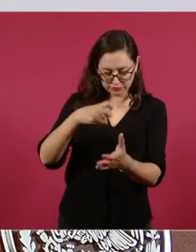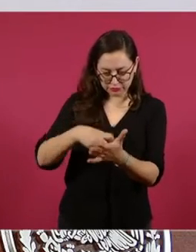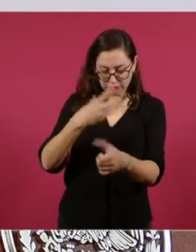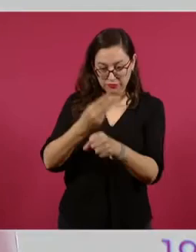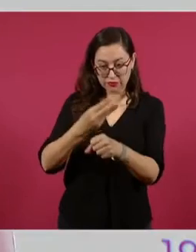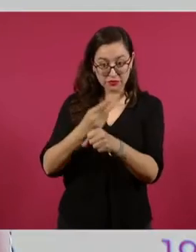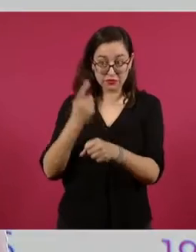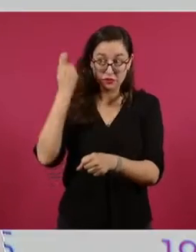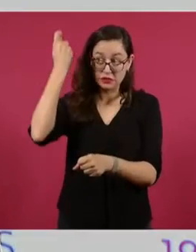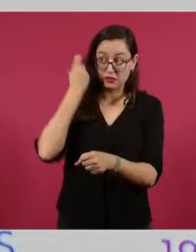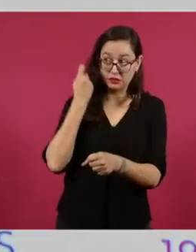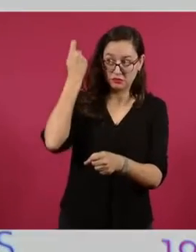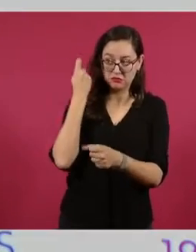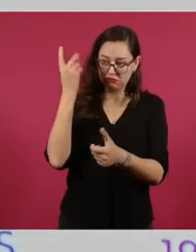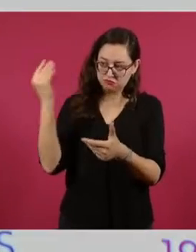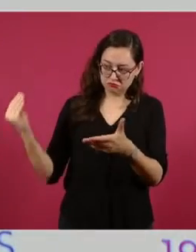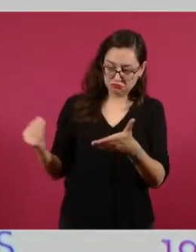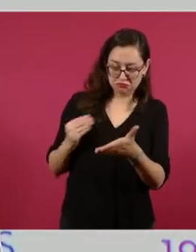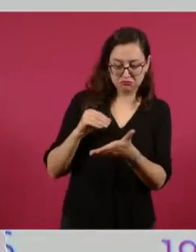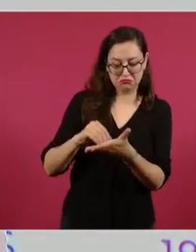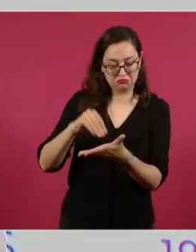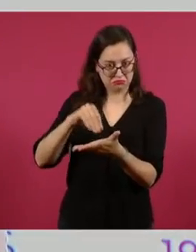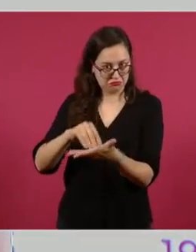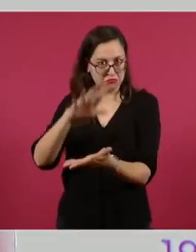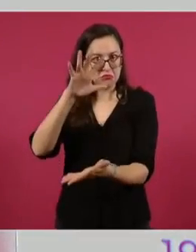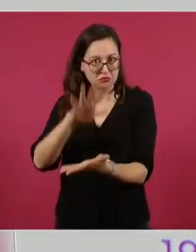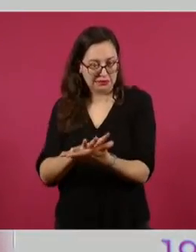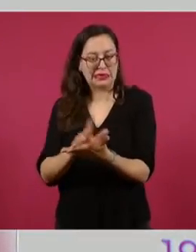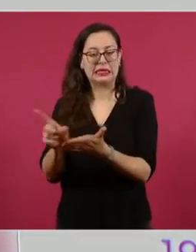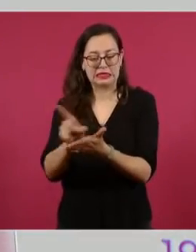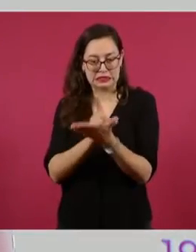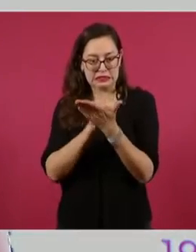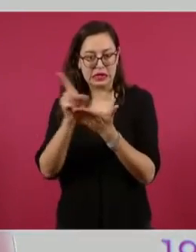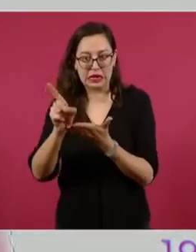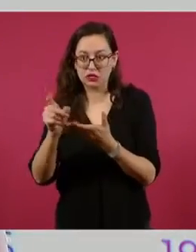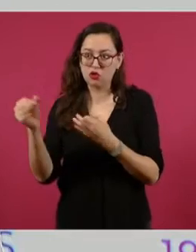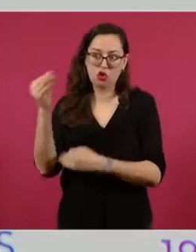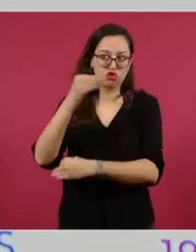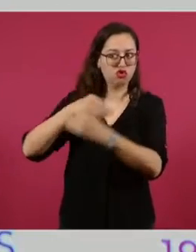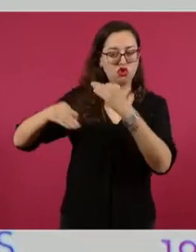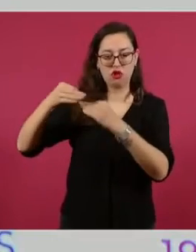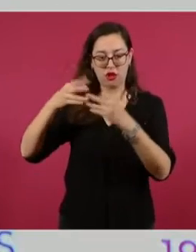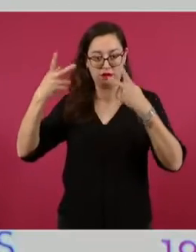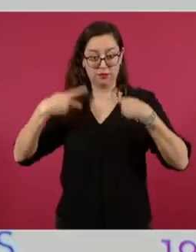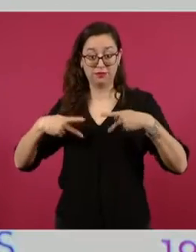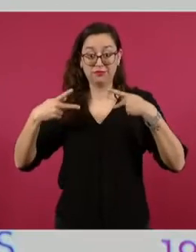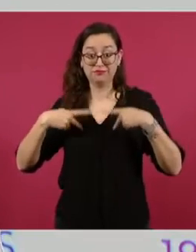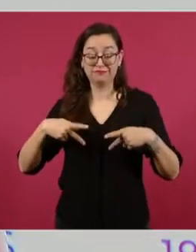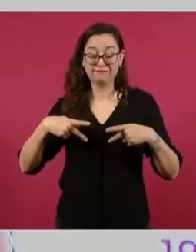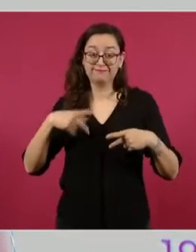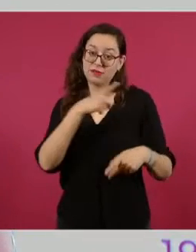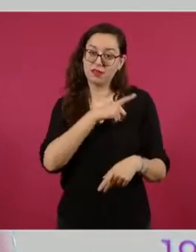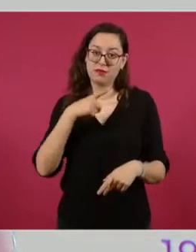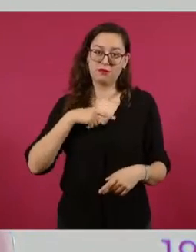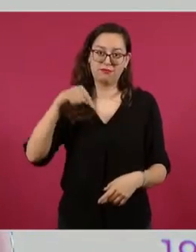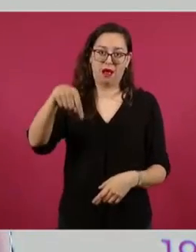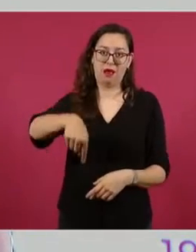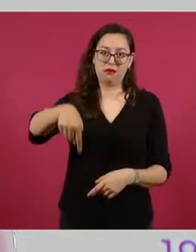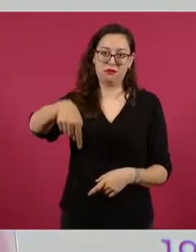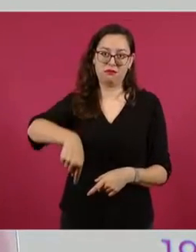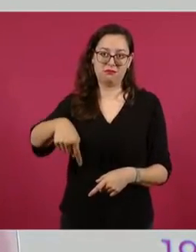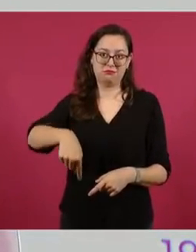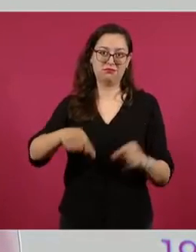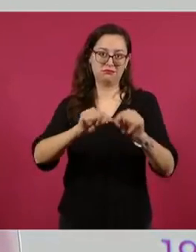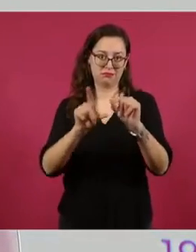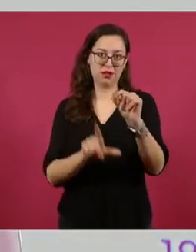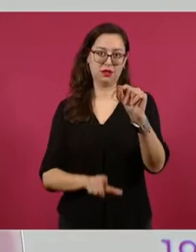secundaria, las reglas de operaciones que siempre han mantenido que este y todos los programas se entregan en el territorio nacional. De